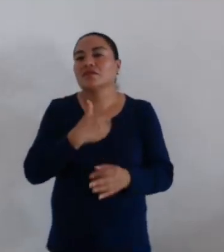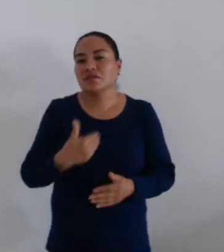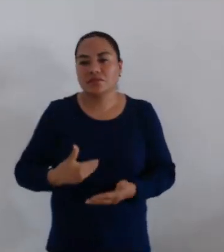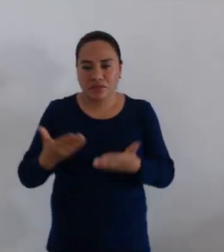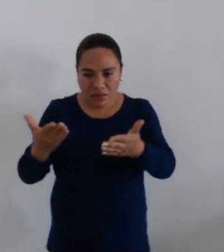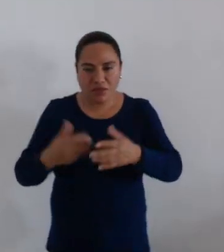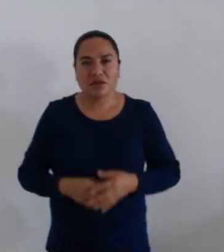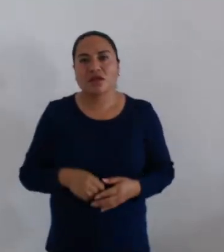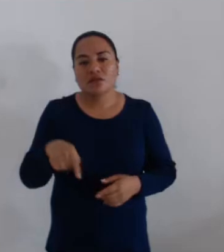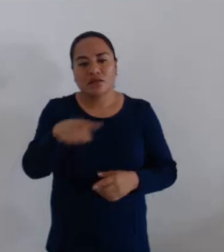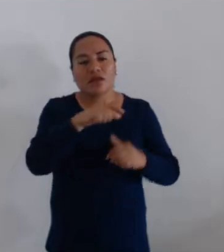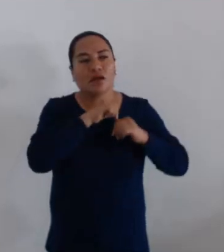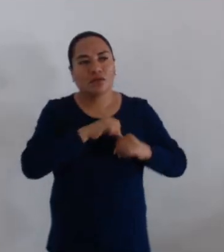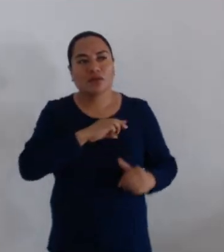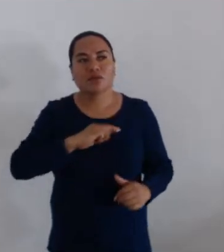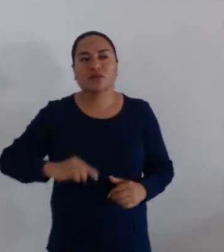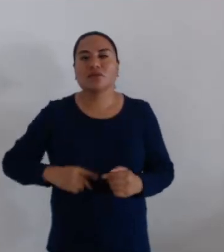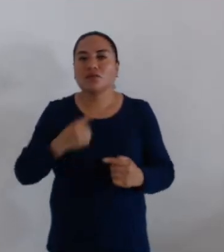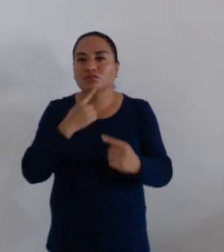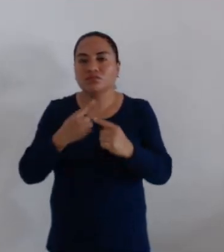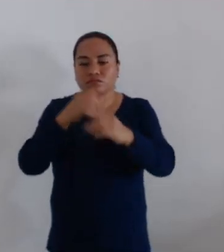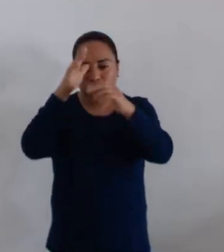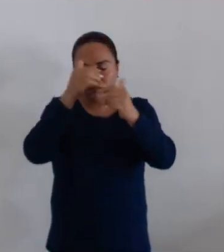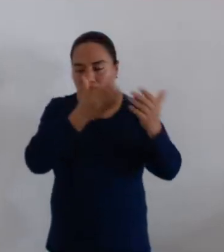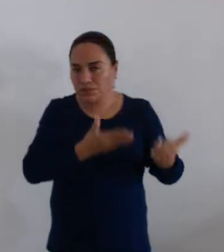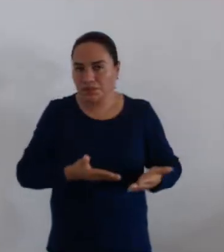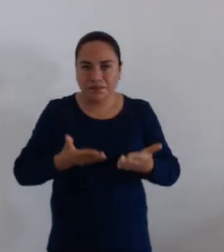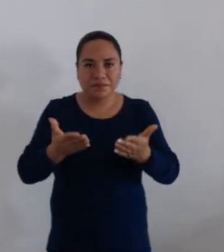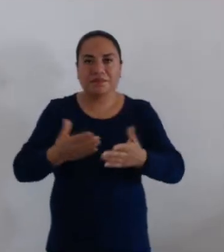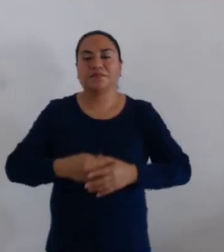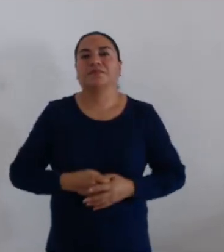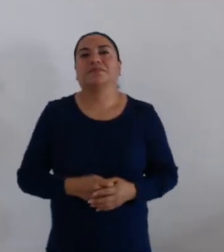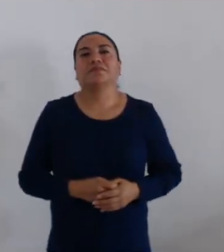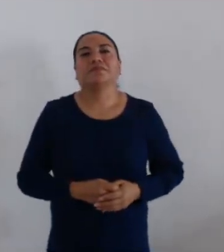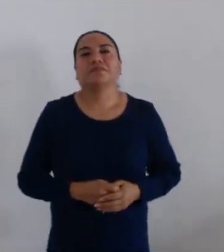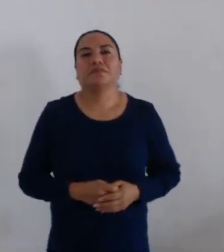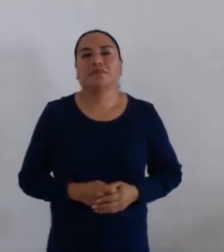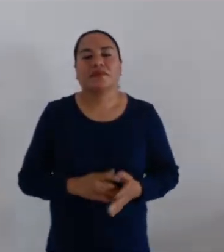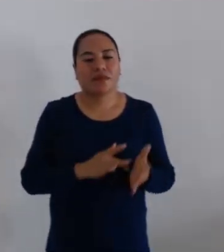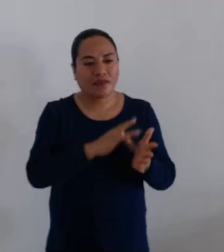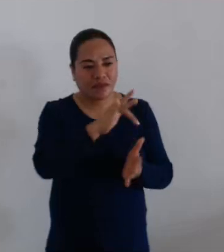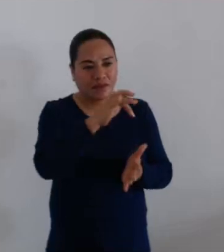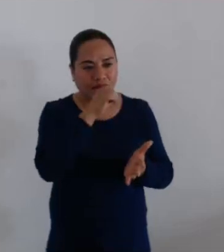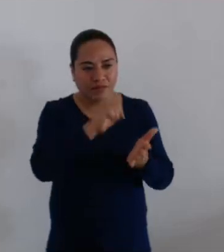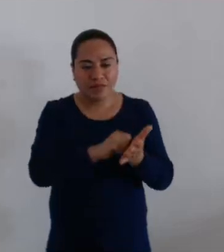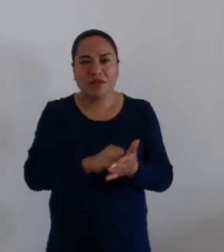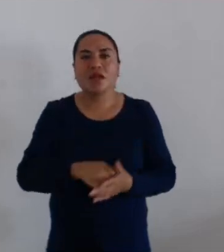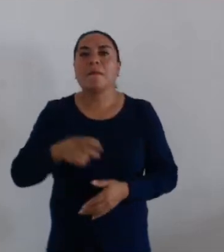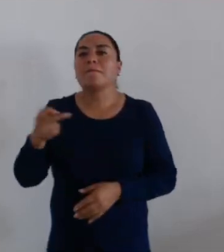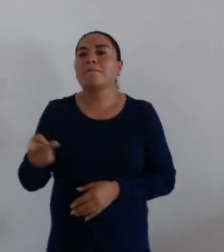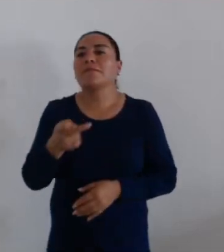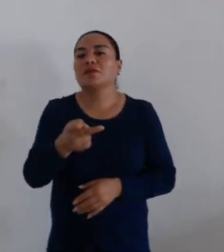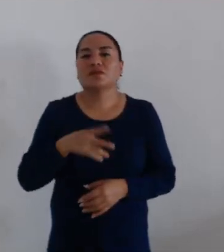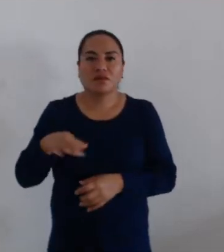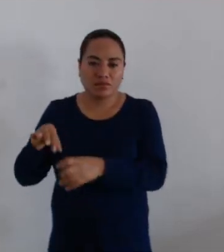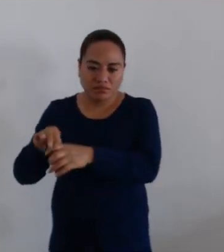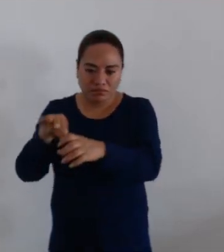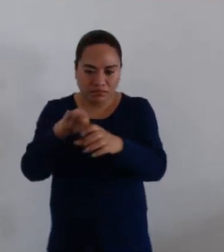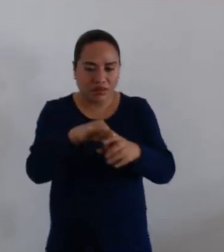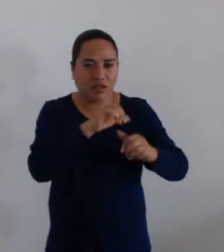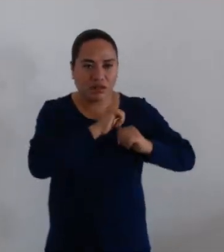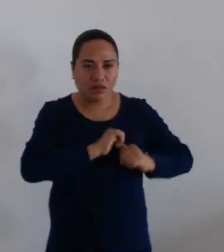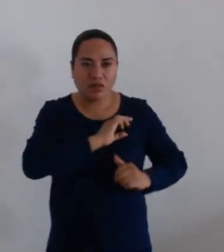presidente, está a su consideración y de las señoras y señores concejales. Gracias, secretaria, someta a la aprobación de este honorable